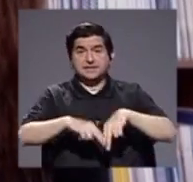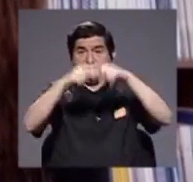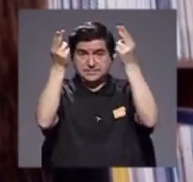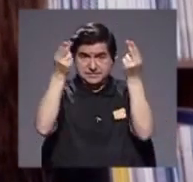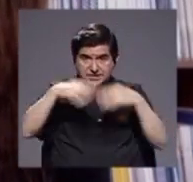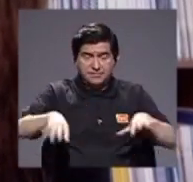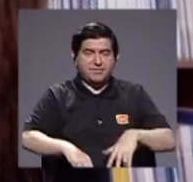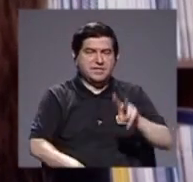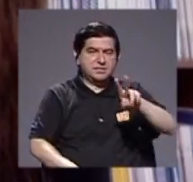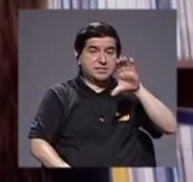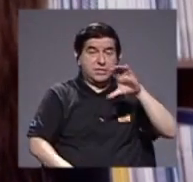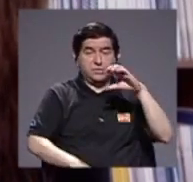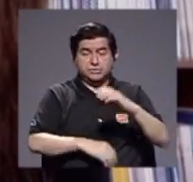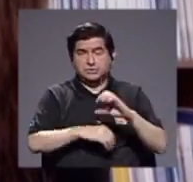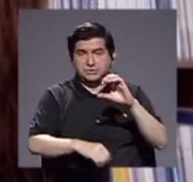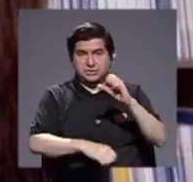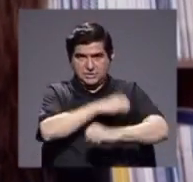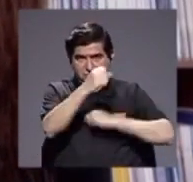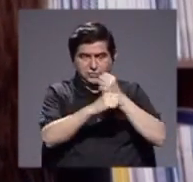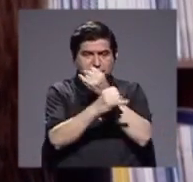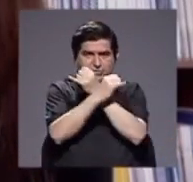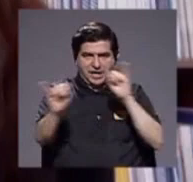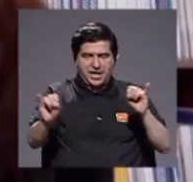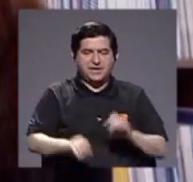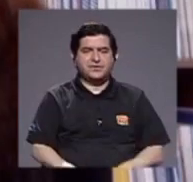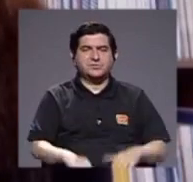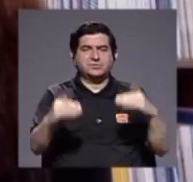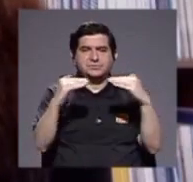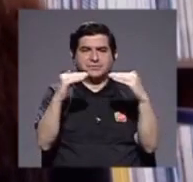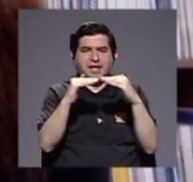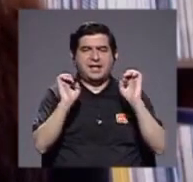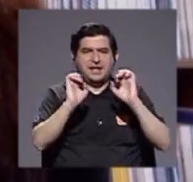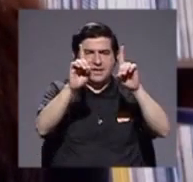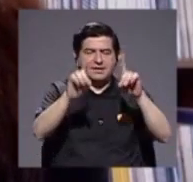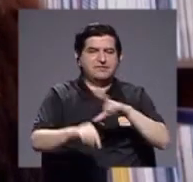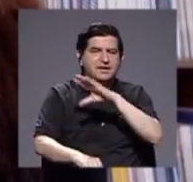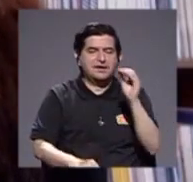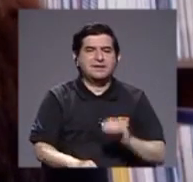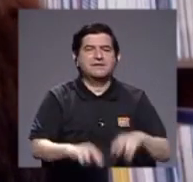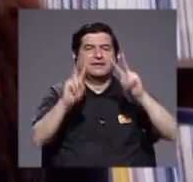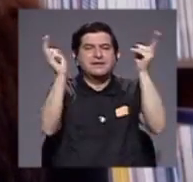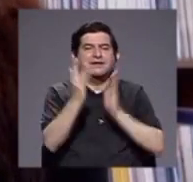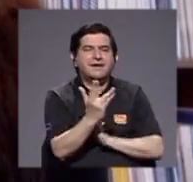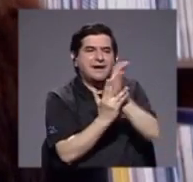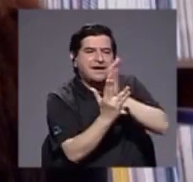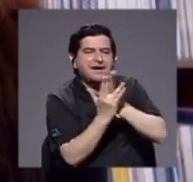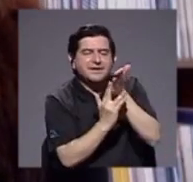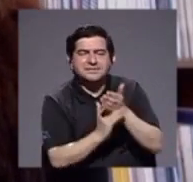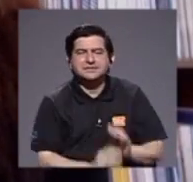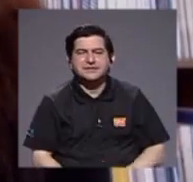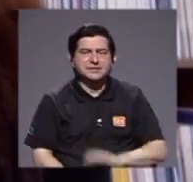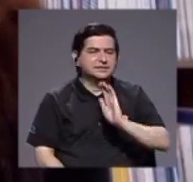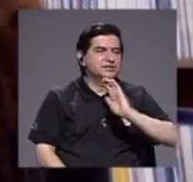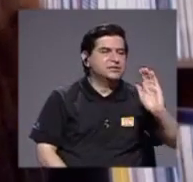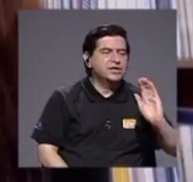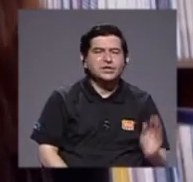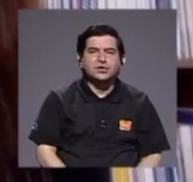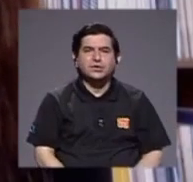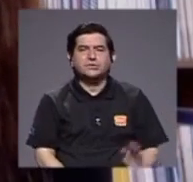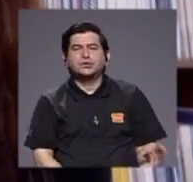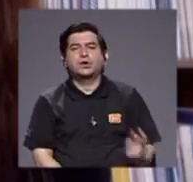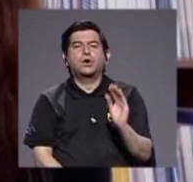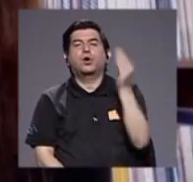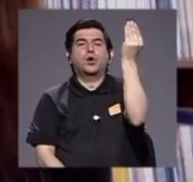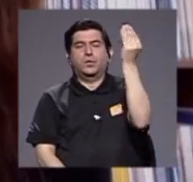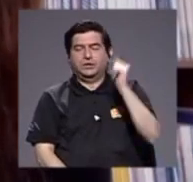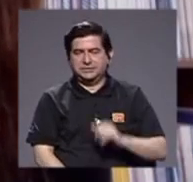del Bicentenario, red educativa y también tenemos el tema del acceso de los chicos y de los